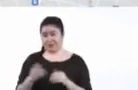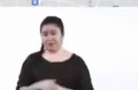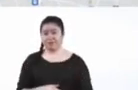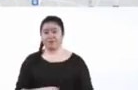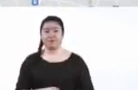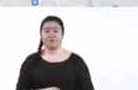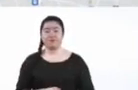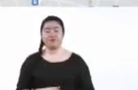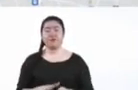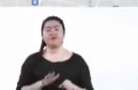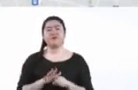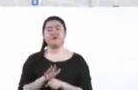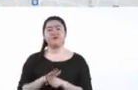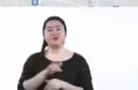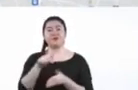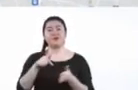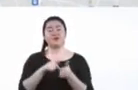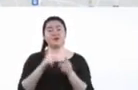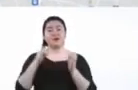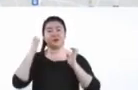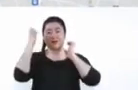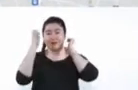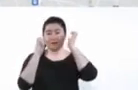octubre, es la Expo Santa Fe en Coajimalpa.